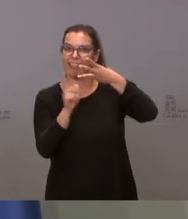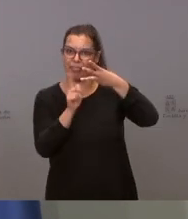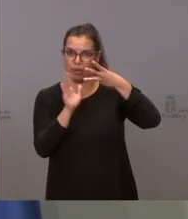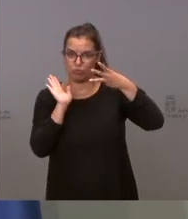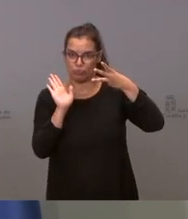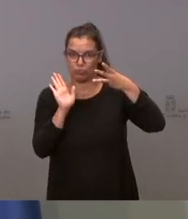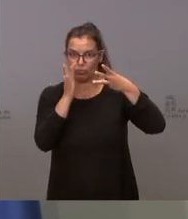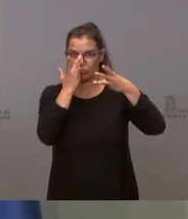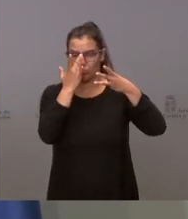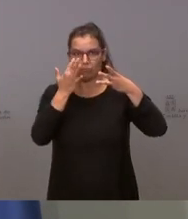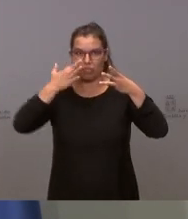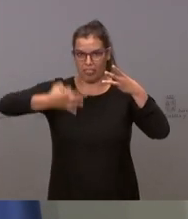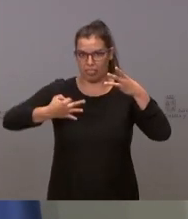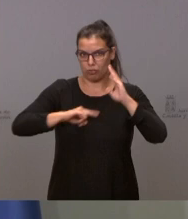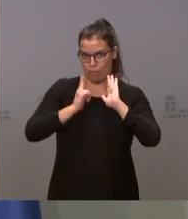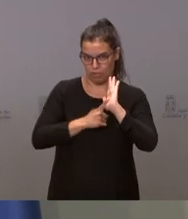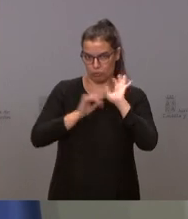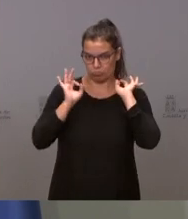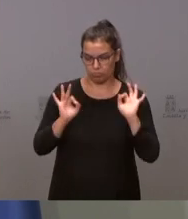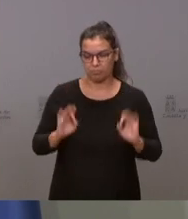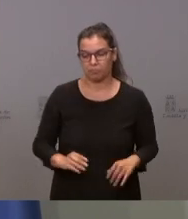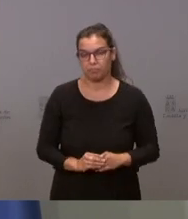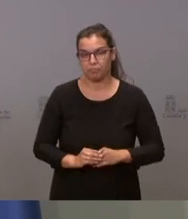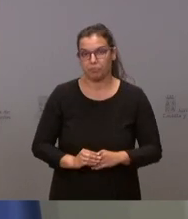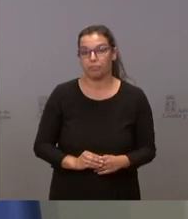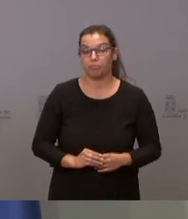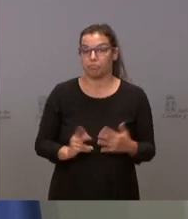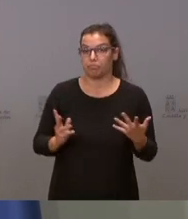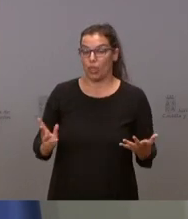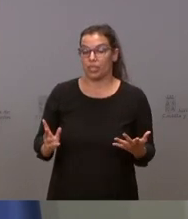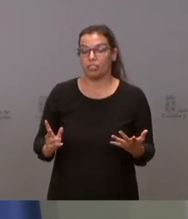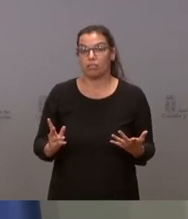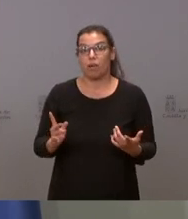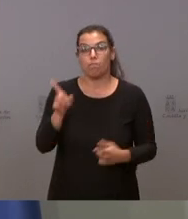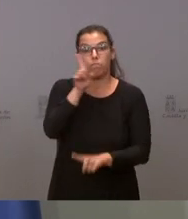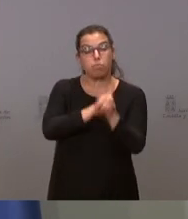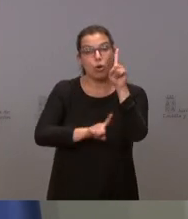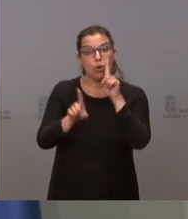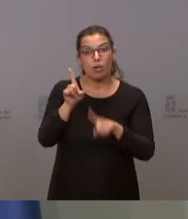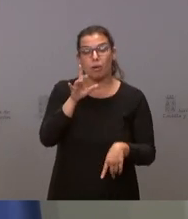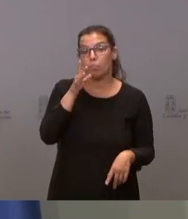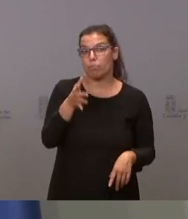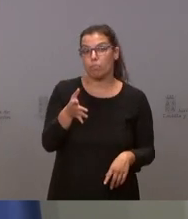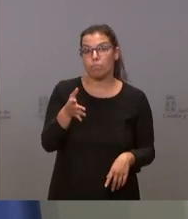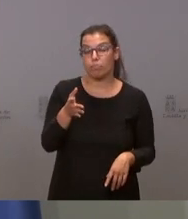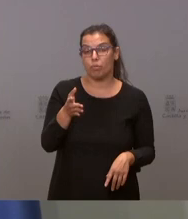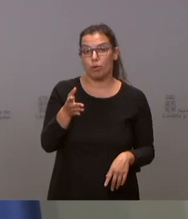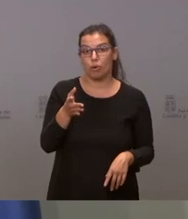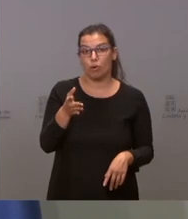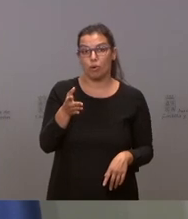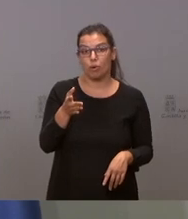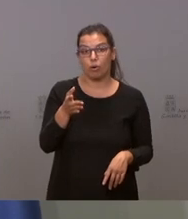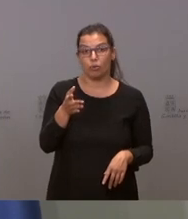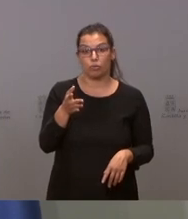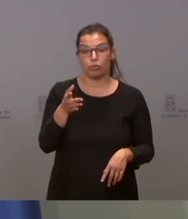la verdad completa. Por tanto, no hay problemas en el